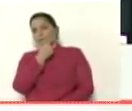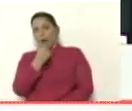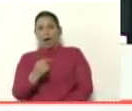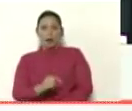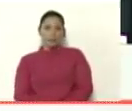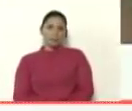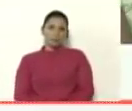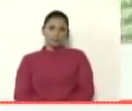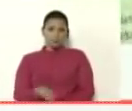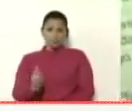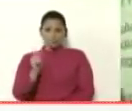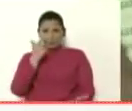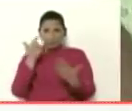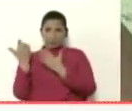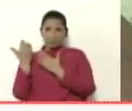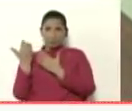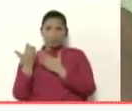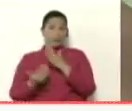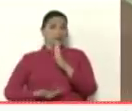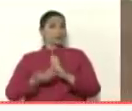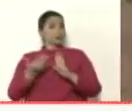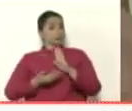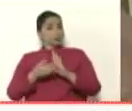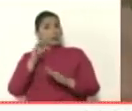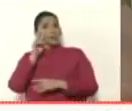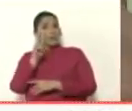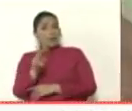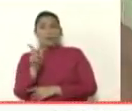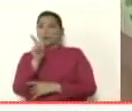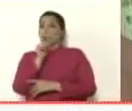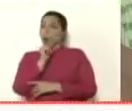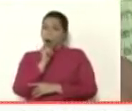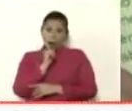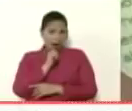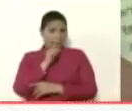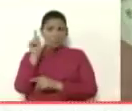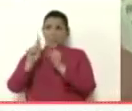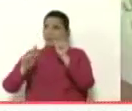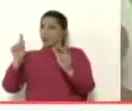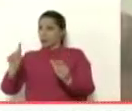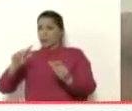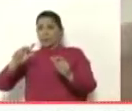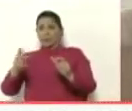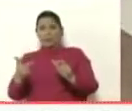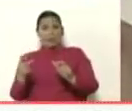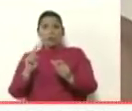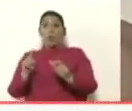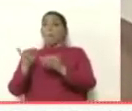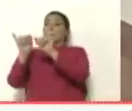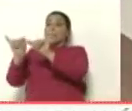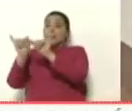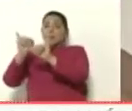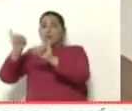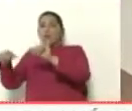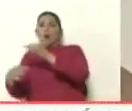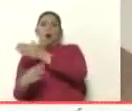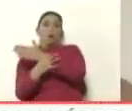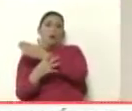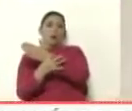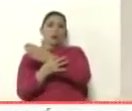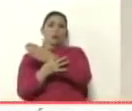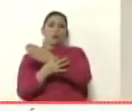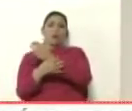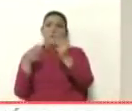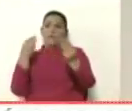Aquí está. Es muy importante que se vea que no son emisarios ni son terceros ni cuartos. Es Juan Guaidó escribiéndose